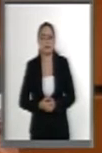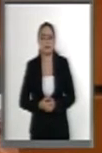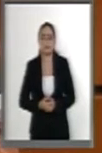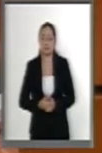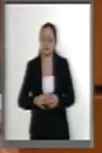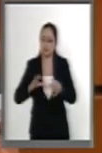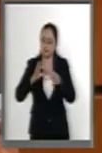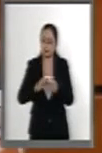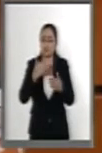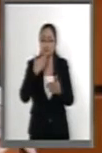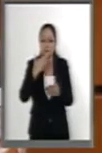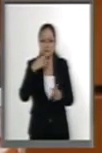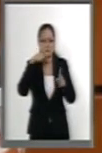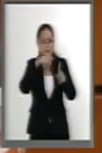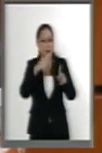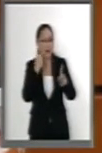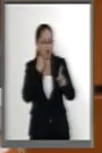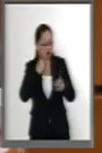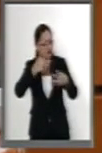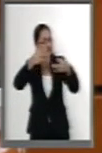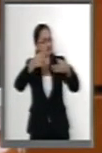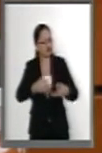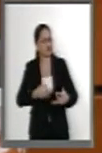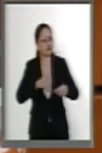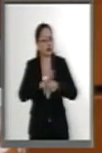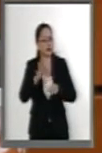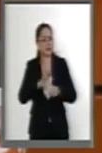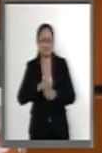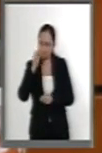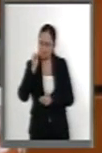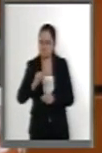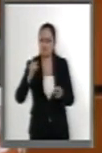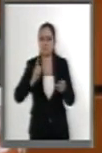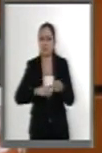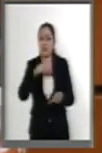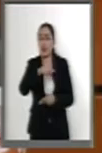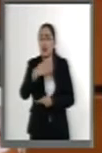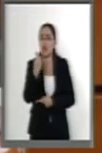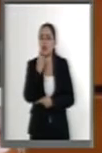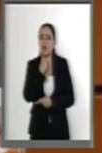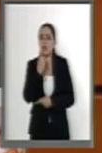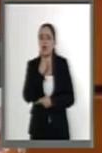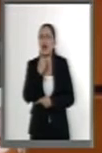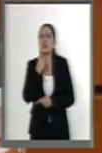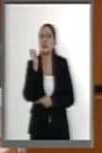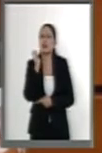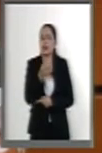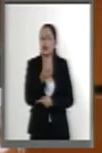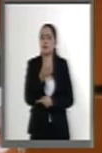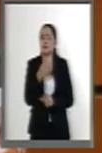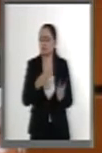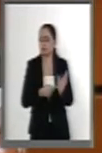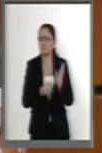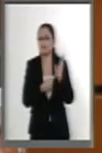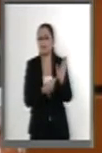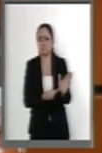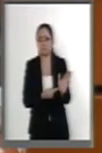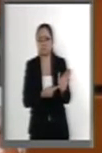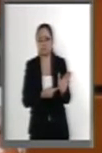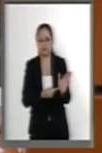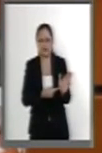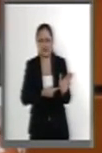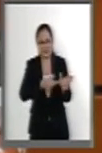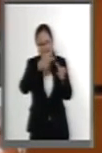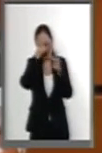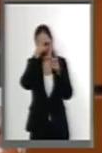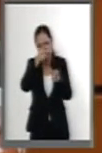un abogado digno, a un abogado que ha demostrado sabiduría